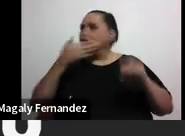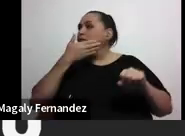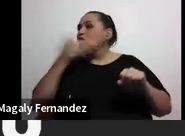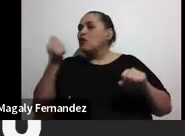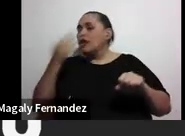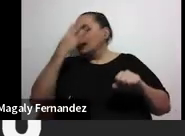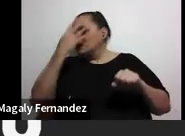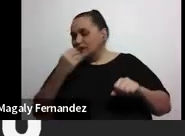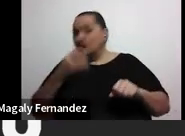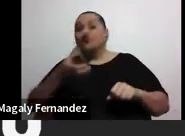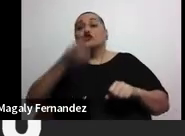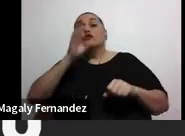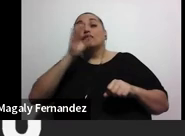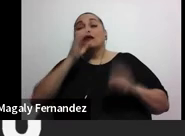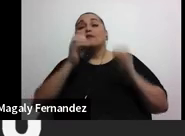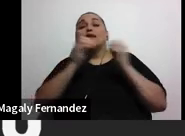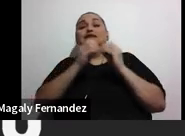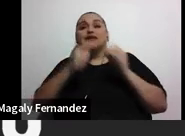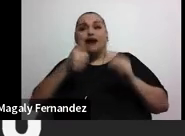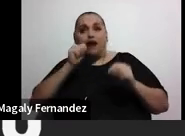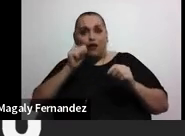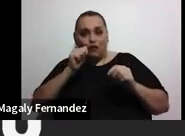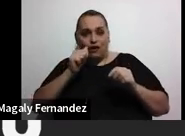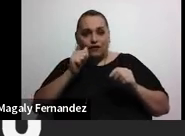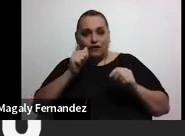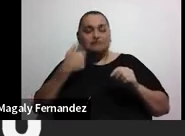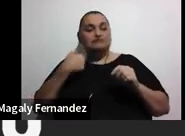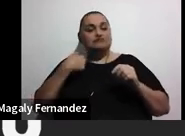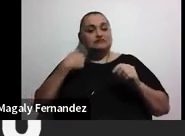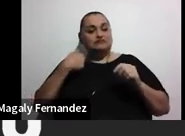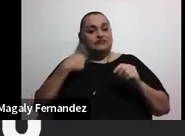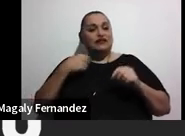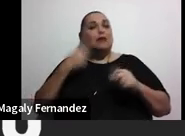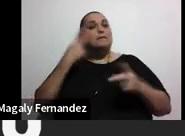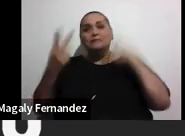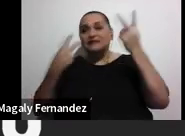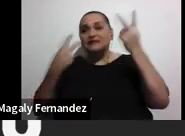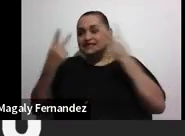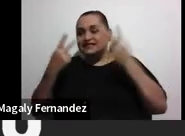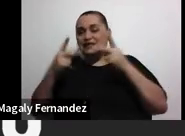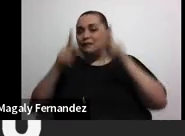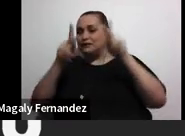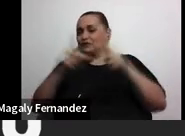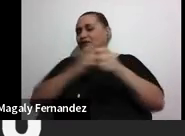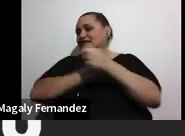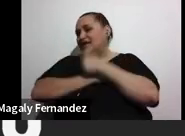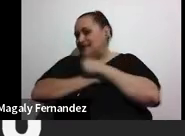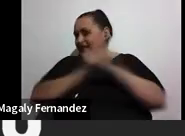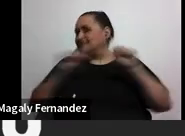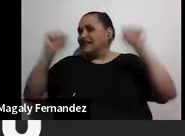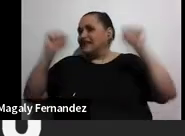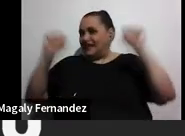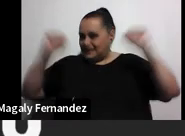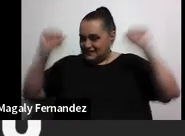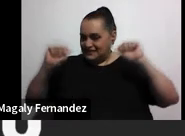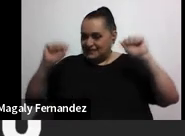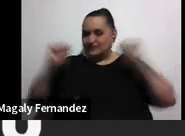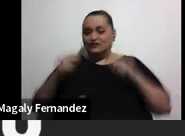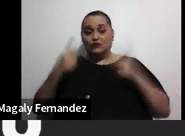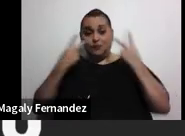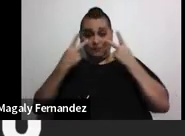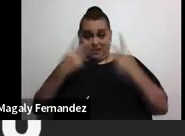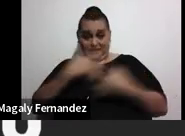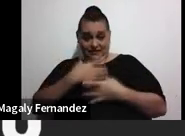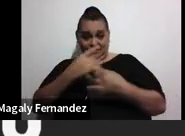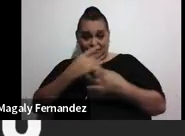agua mi alimentación cambiaría todo para bien visitar seres queridos y ejercicio qué bonito vean qué interesante